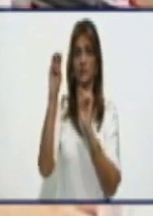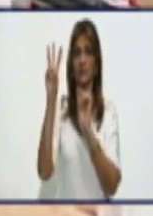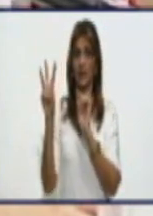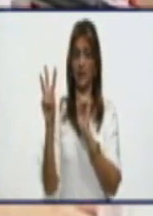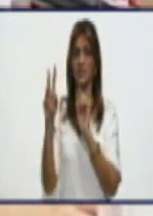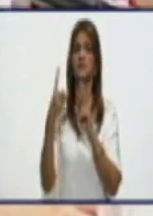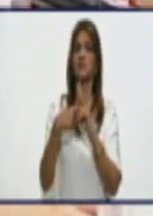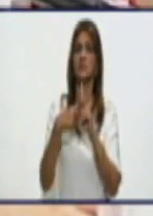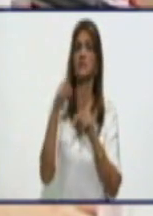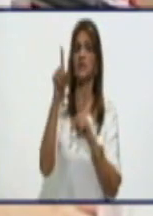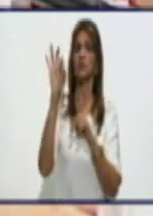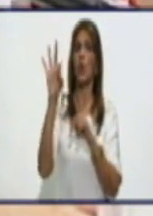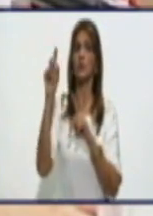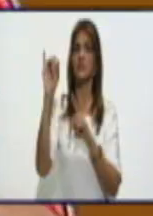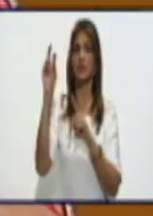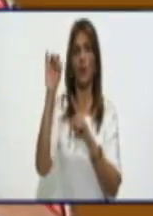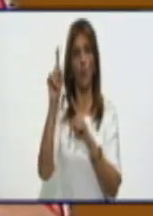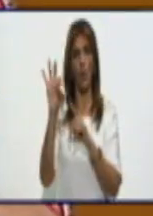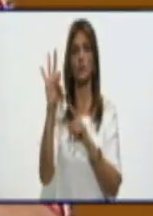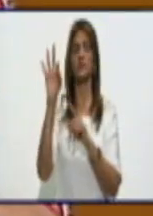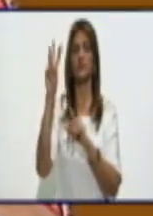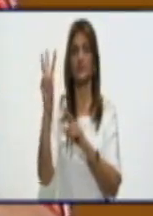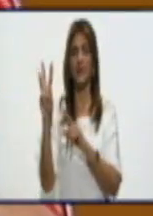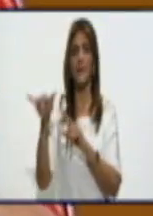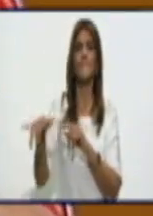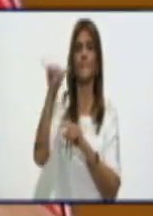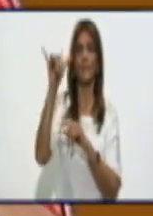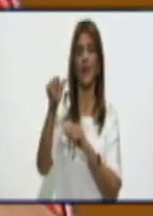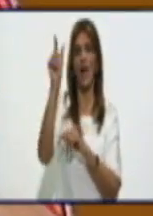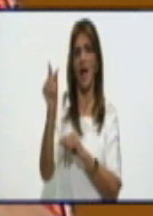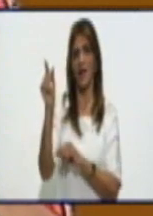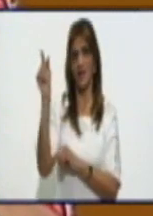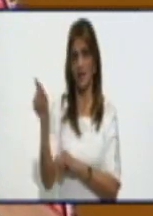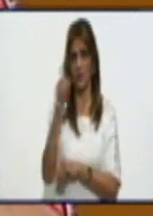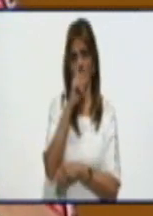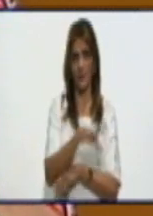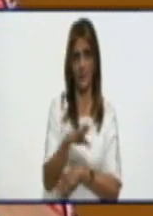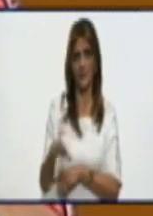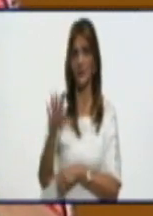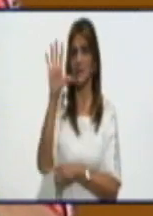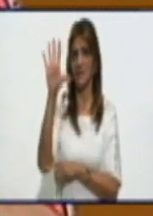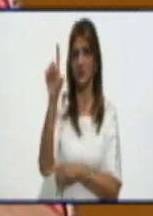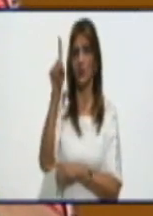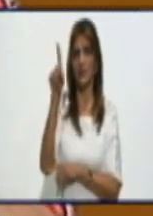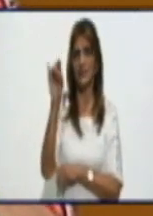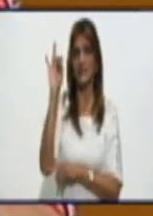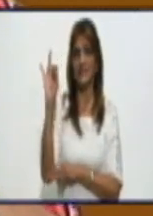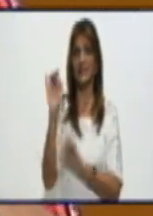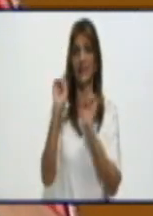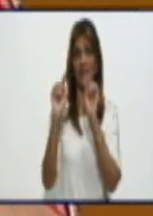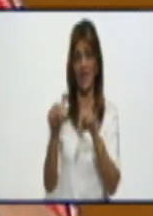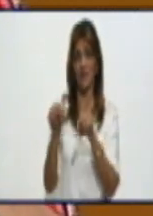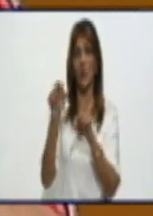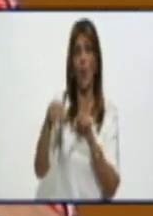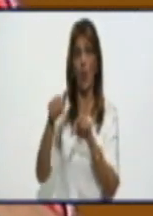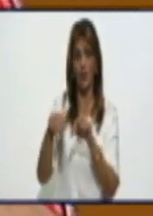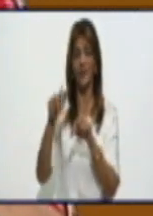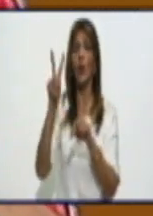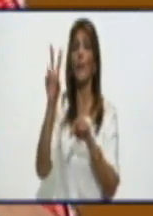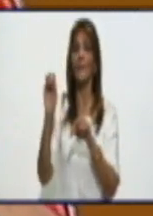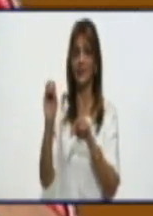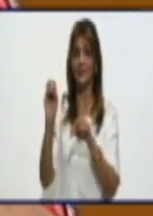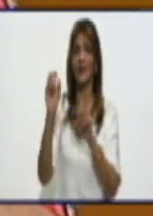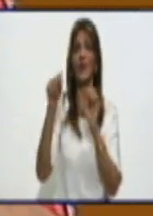viajeros. En la edad pediátrica tenemos ya 517 pacientes. De ellos hoy, de los 20 de hoy,